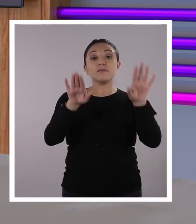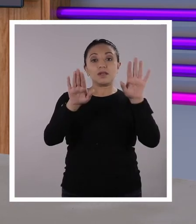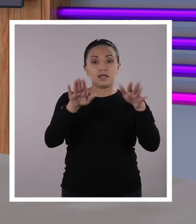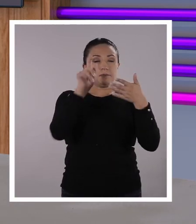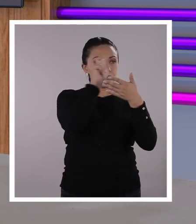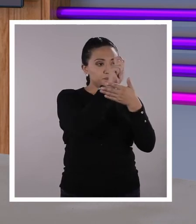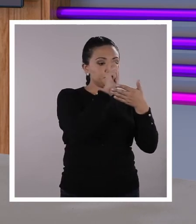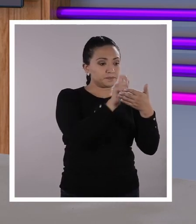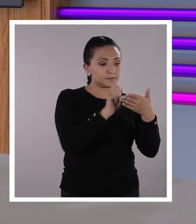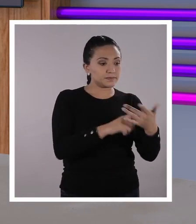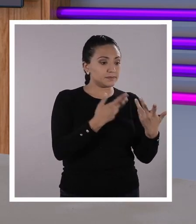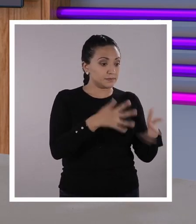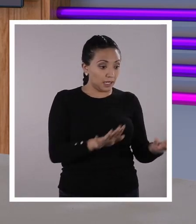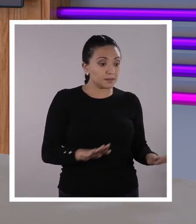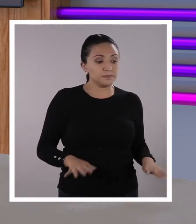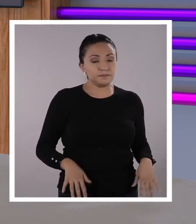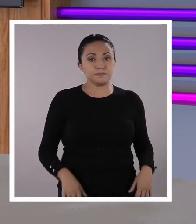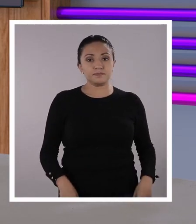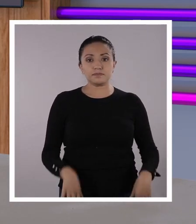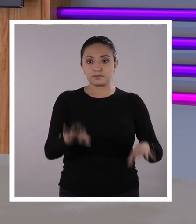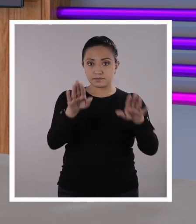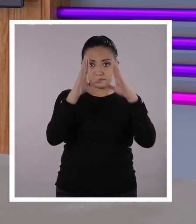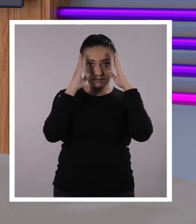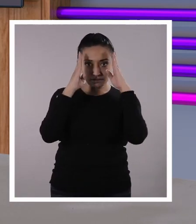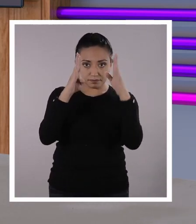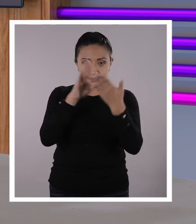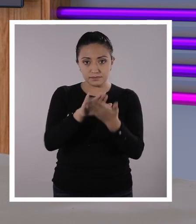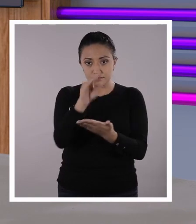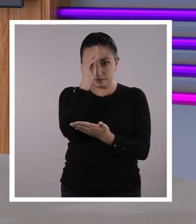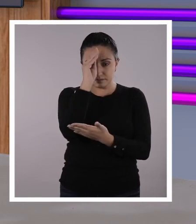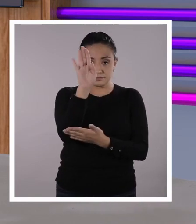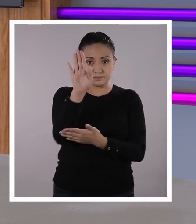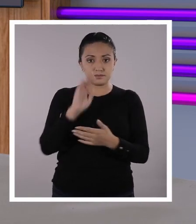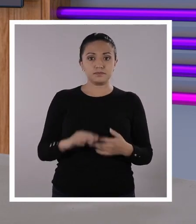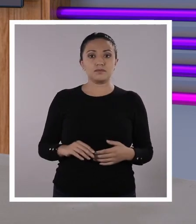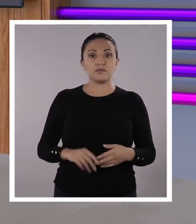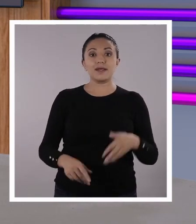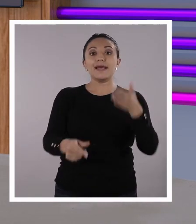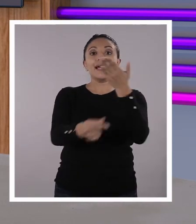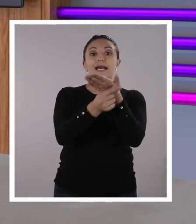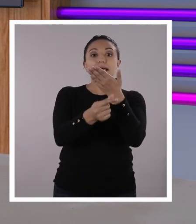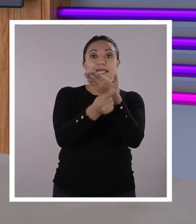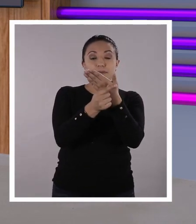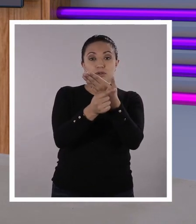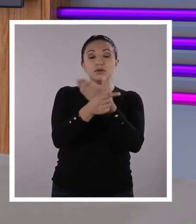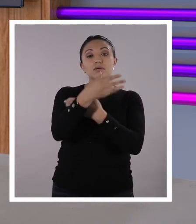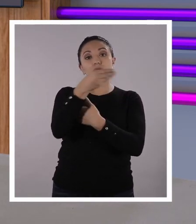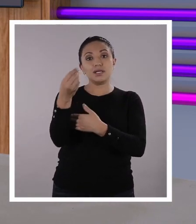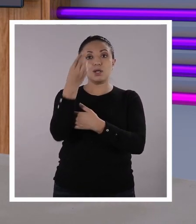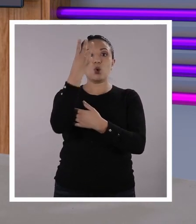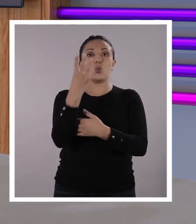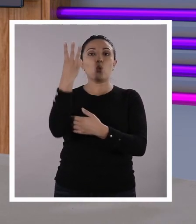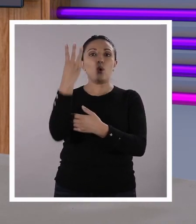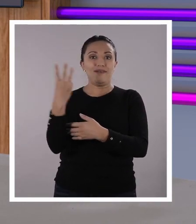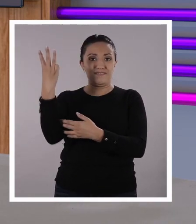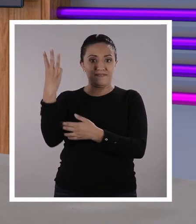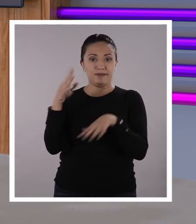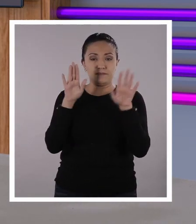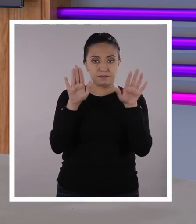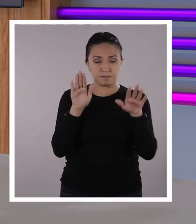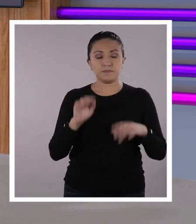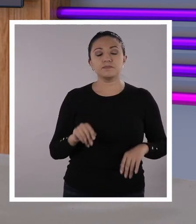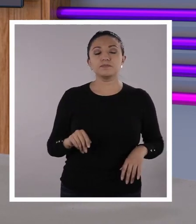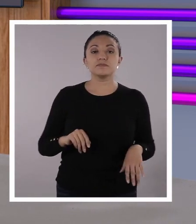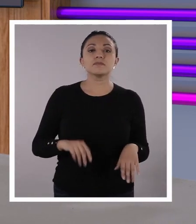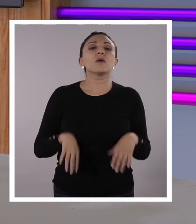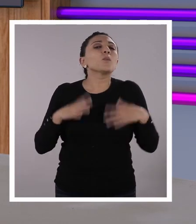¿Listo, profe? Ya. Vamos a aprender a citar un libro y una web con normas APA. ¿De acuerdo?